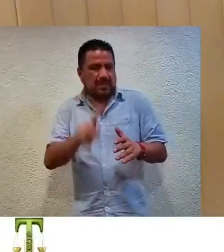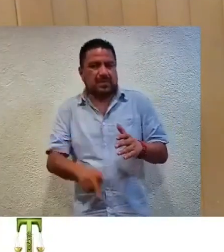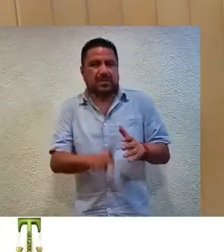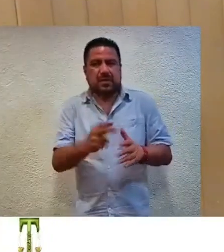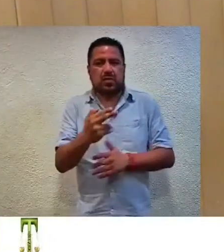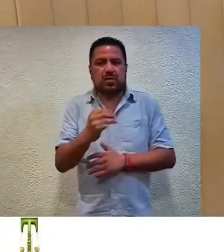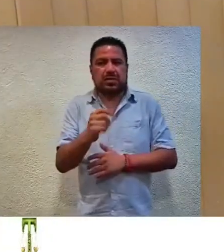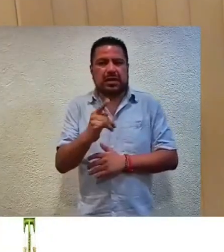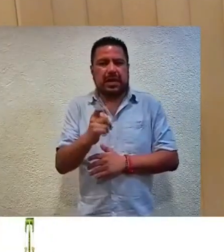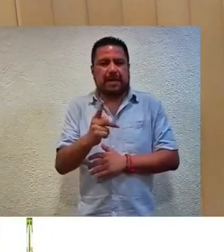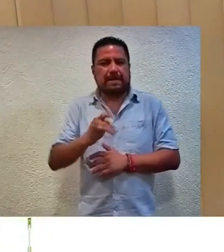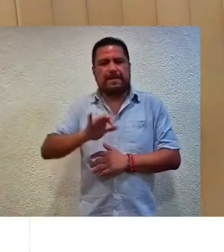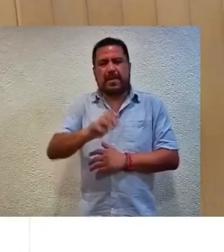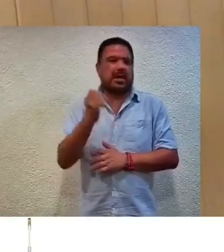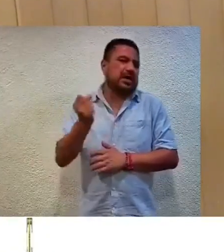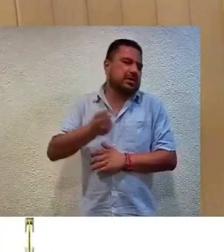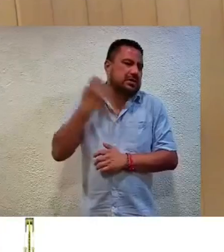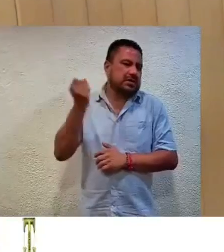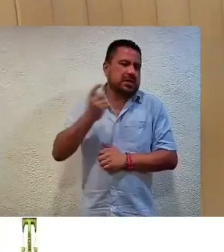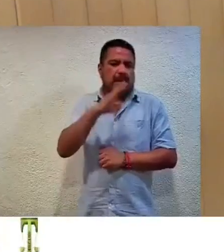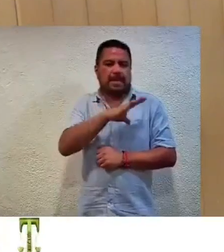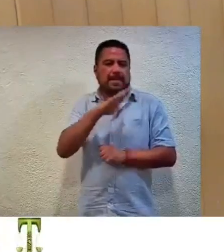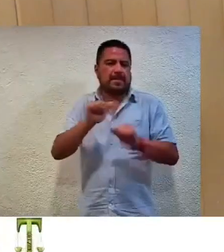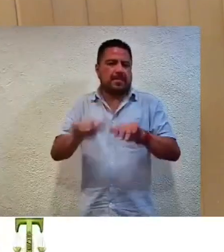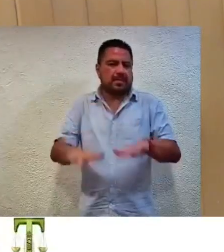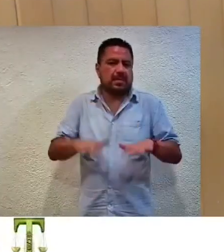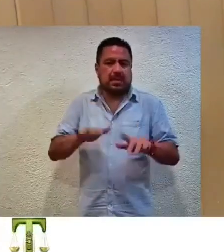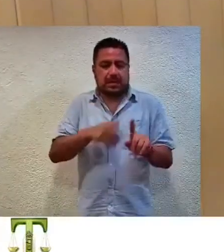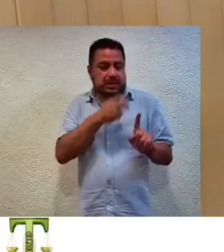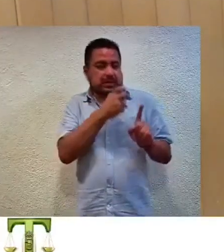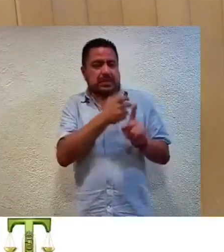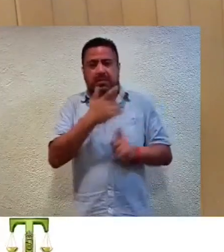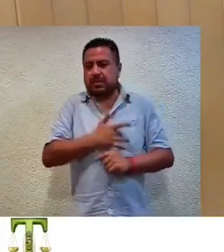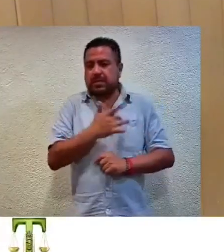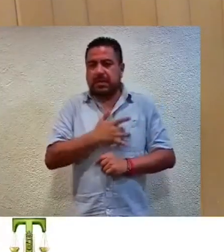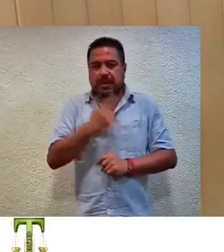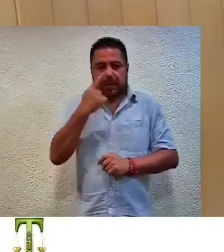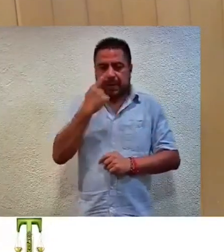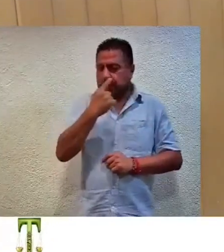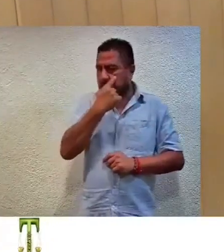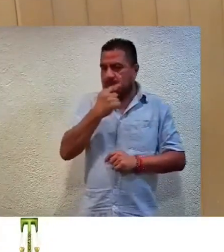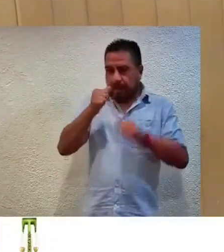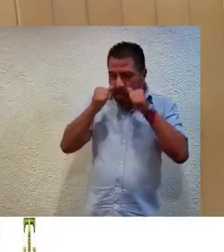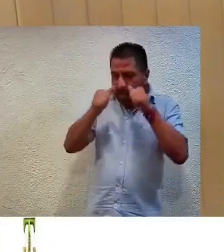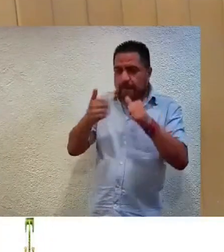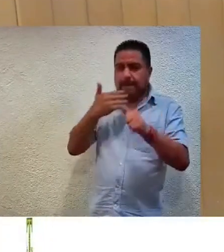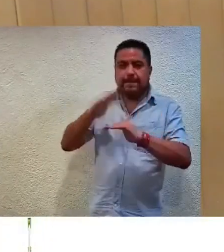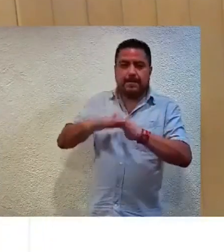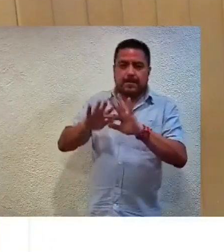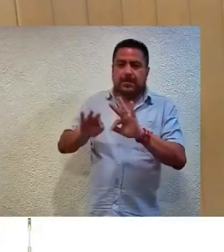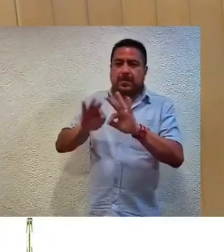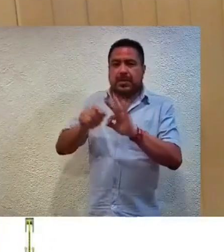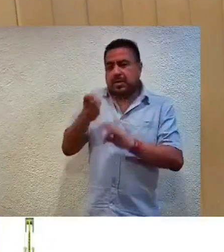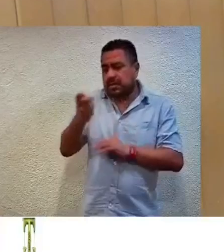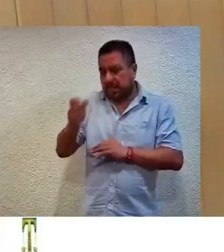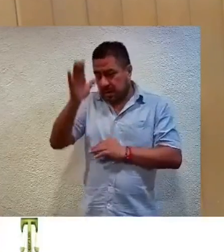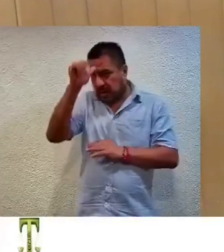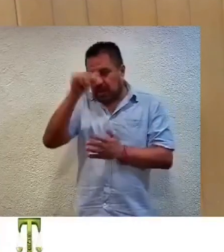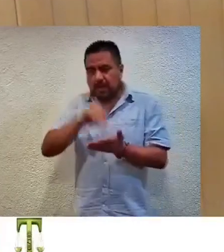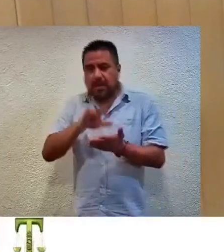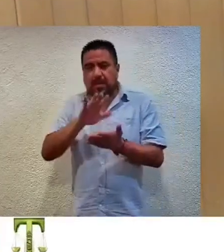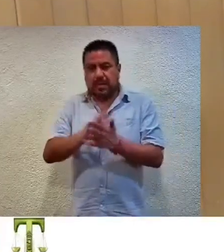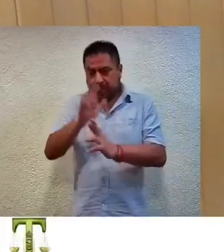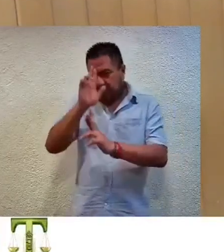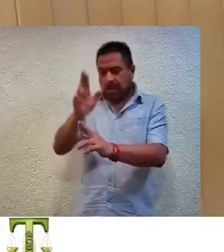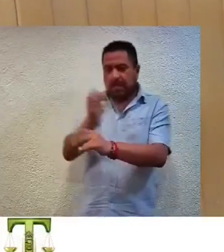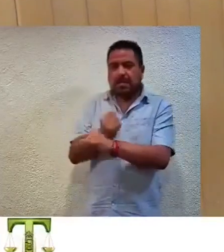a la Asamblea General Comunitaria. En esa tesitura se estima que deben privilegiarse los acuerdos tomados en esta en aras de respetar